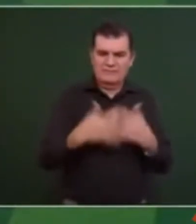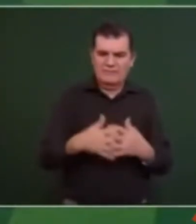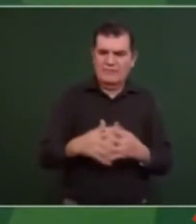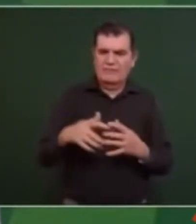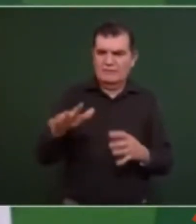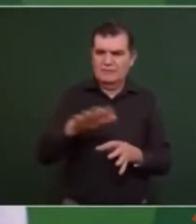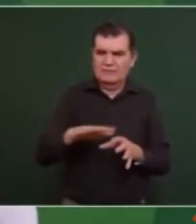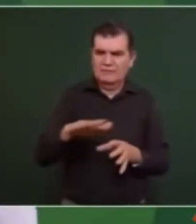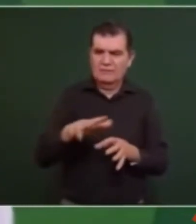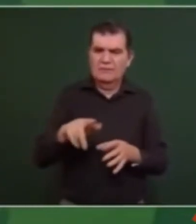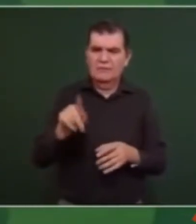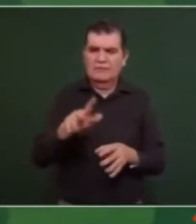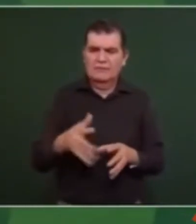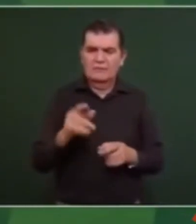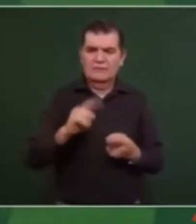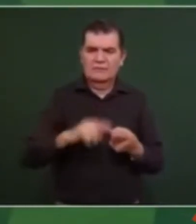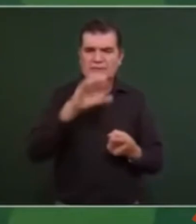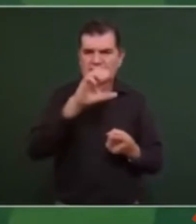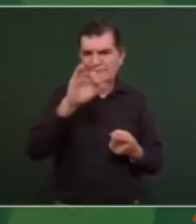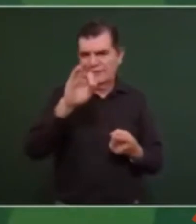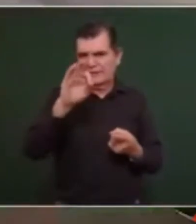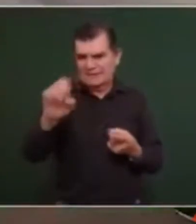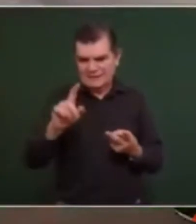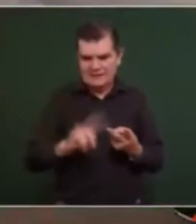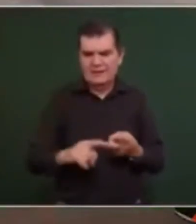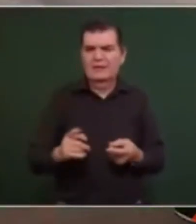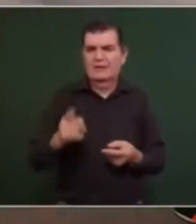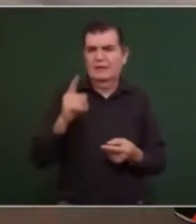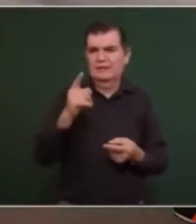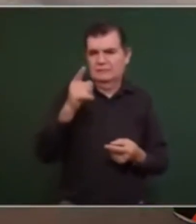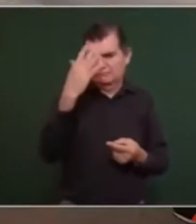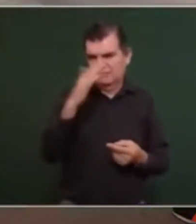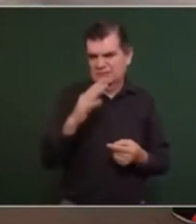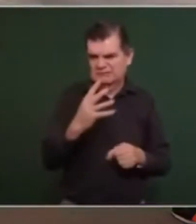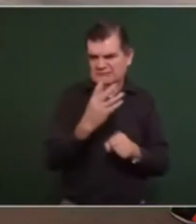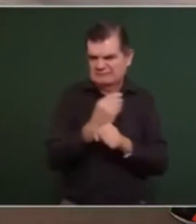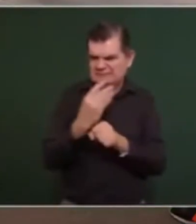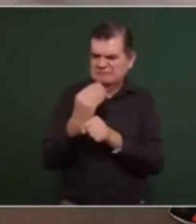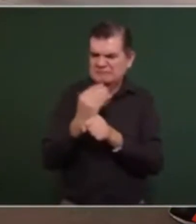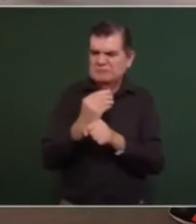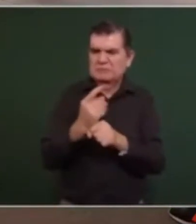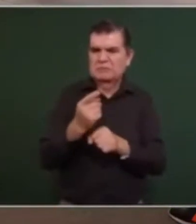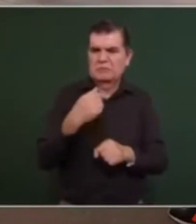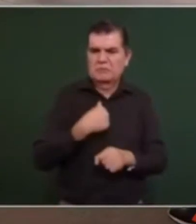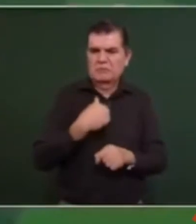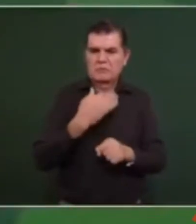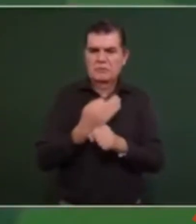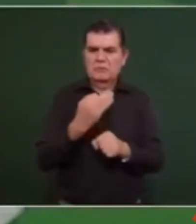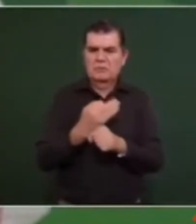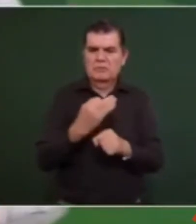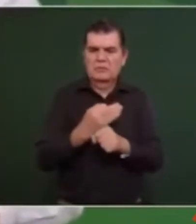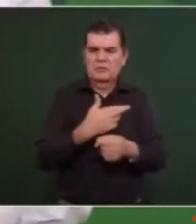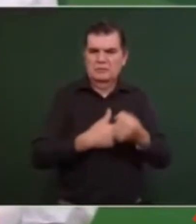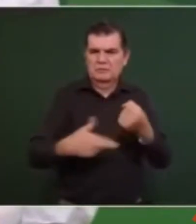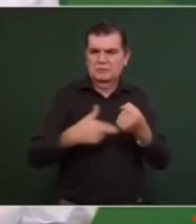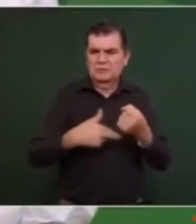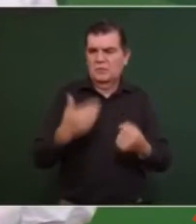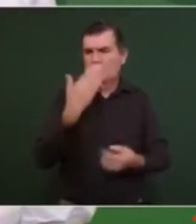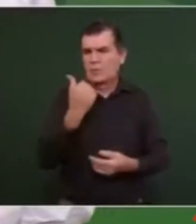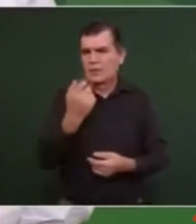públicas como la Comisión Federal de Electricidad no tendríamos estos resultados